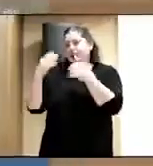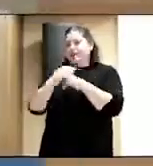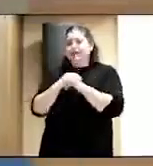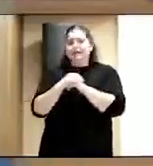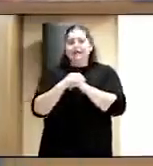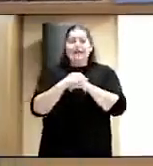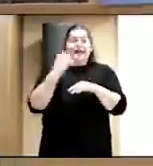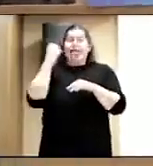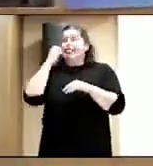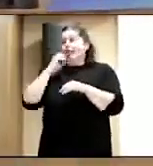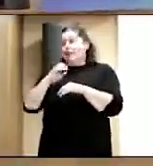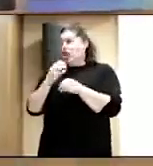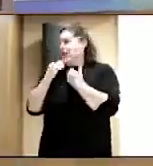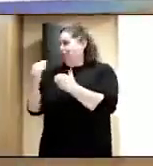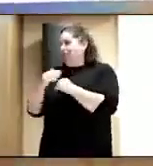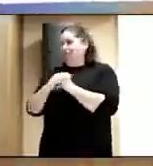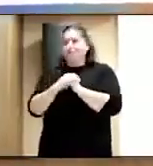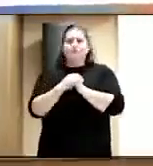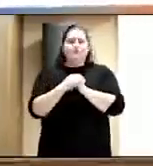Tío, muchas gracias.